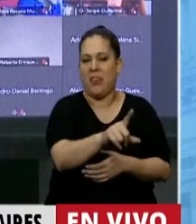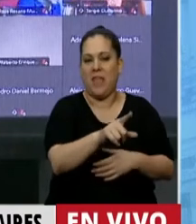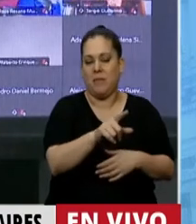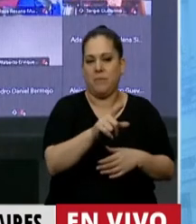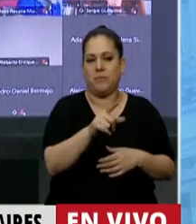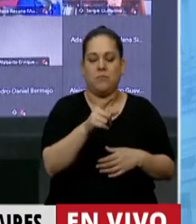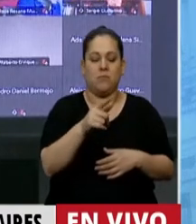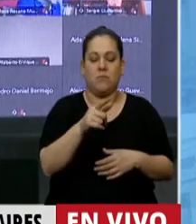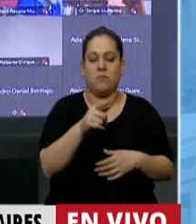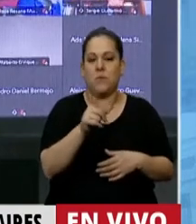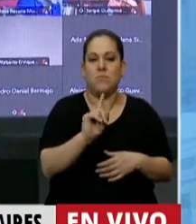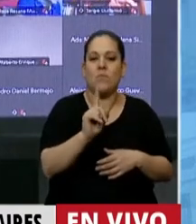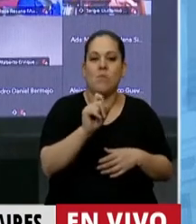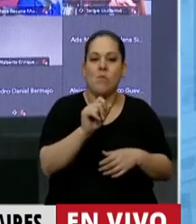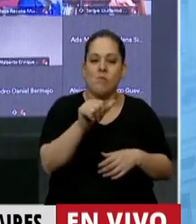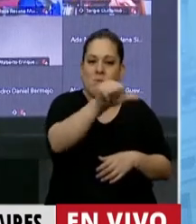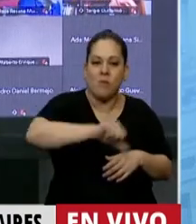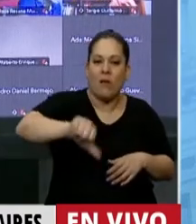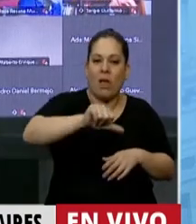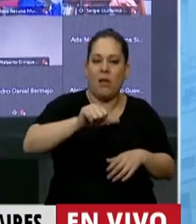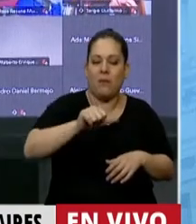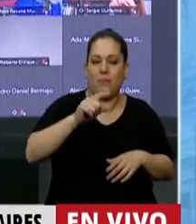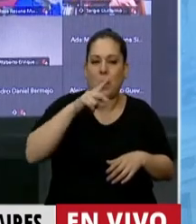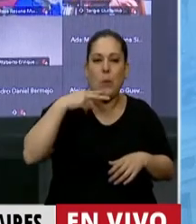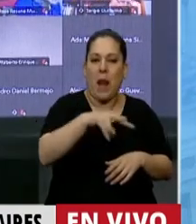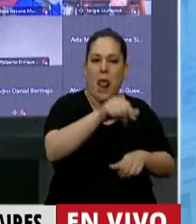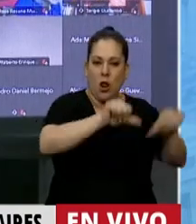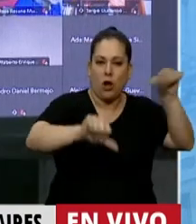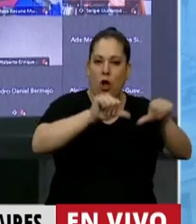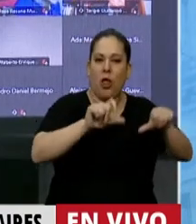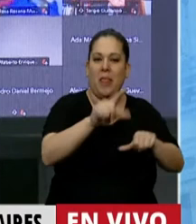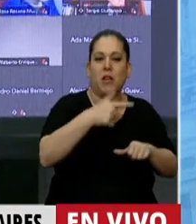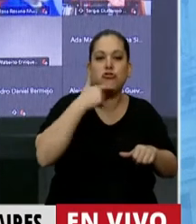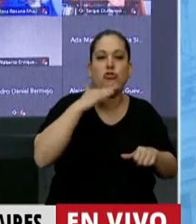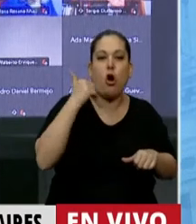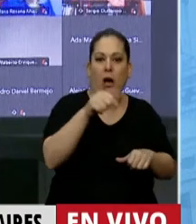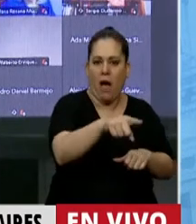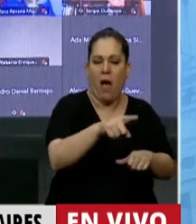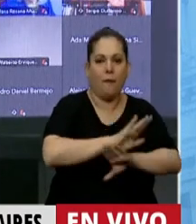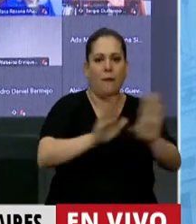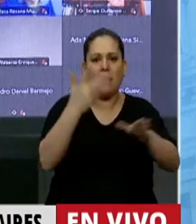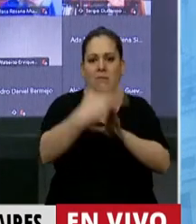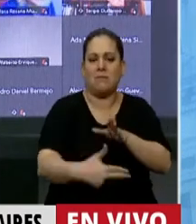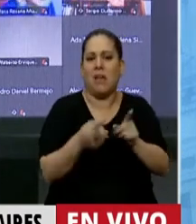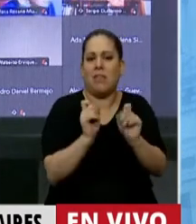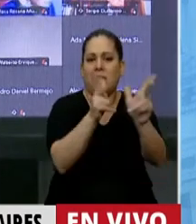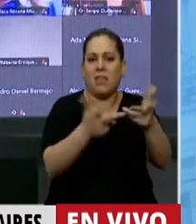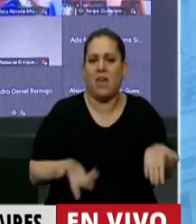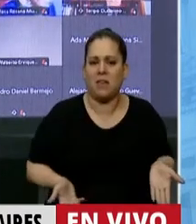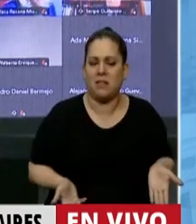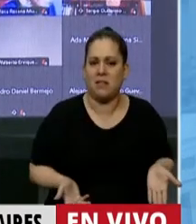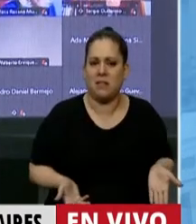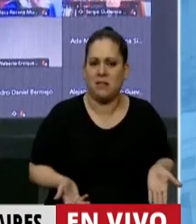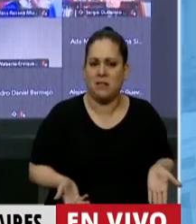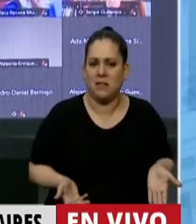agrotóxicos. Y como denuncié en el tema de la educación ambiental, mal va a haber educación ambiental si se